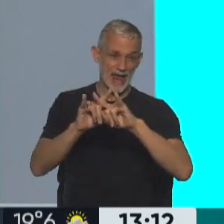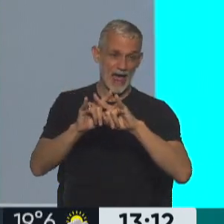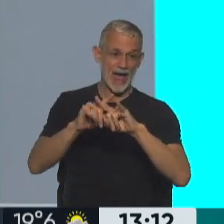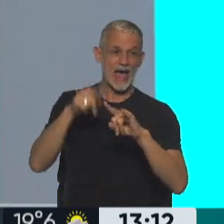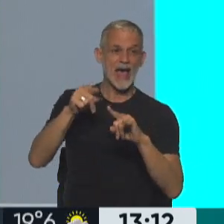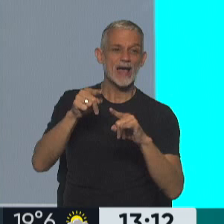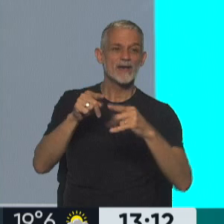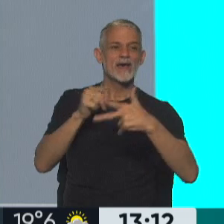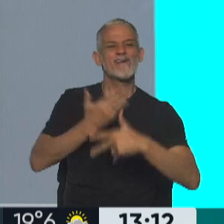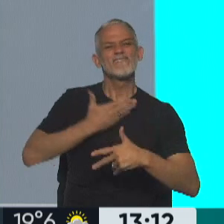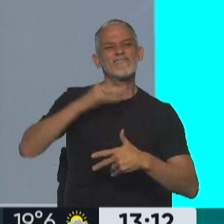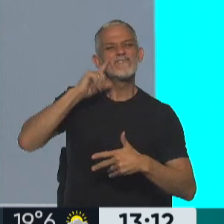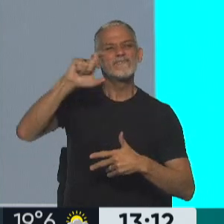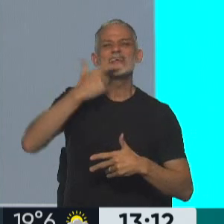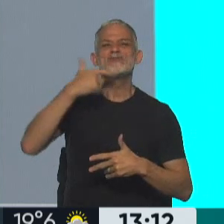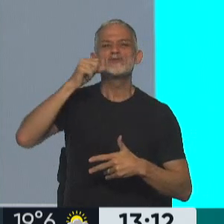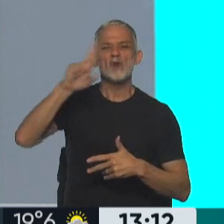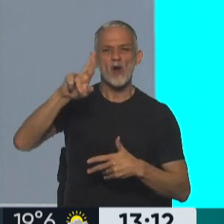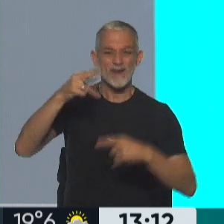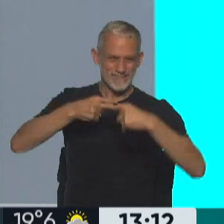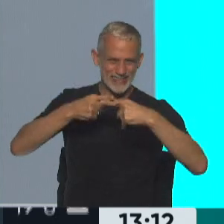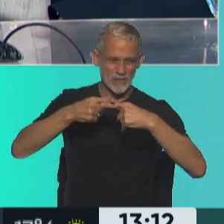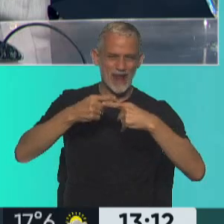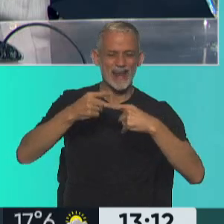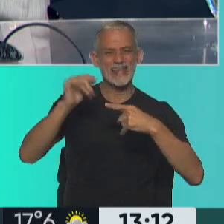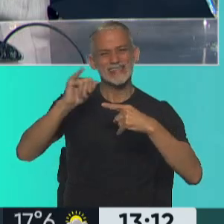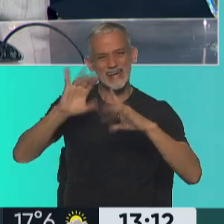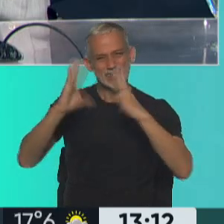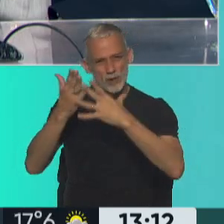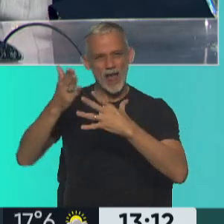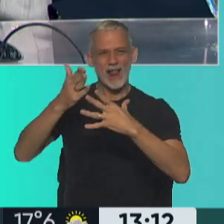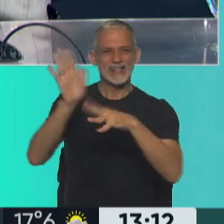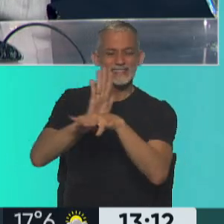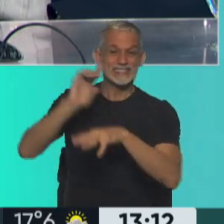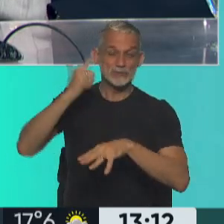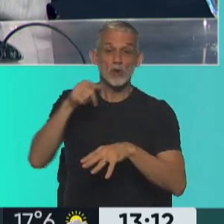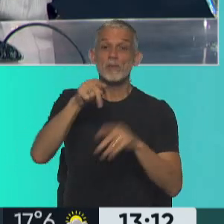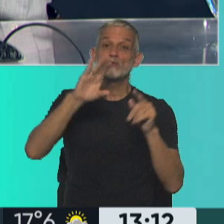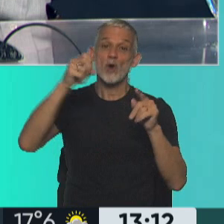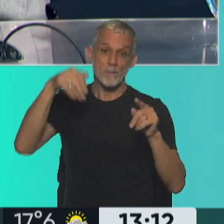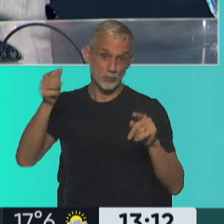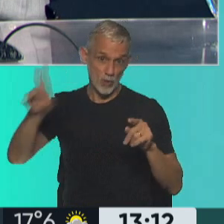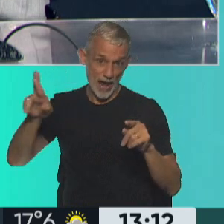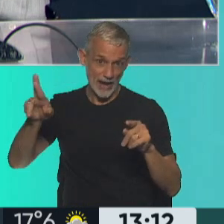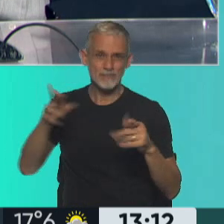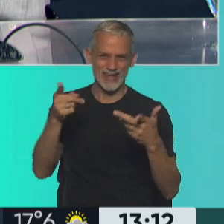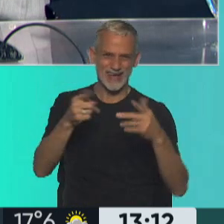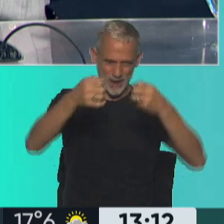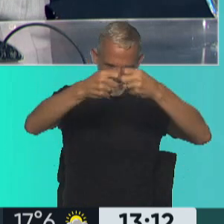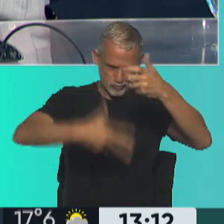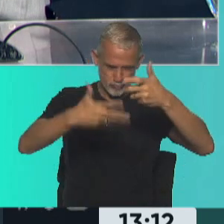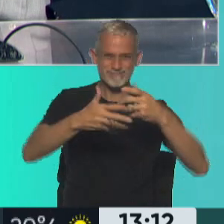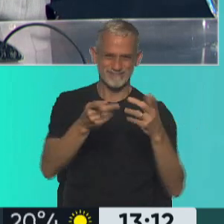.ficzord.com.ar. Ahí van a tener las distintas